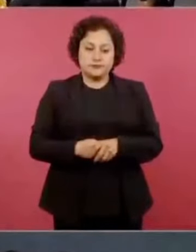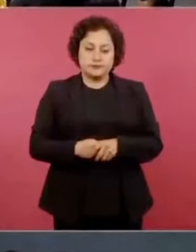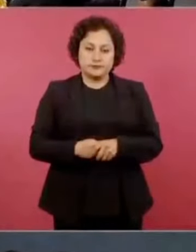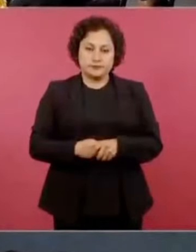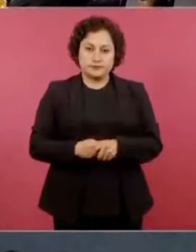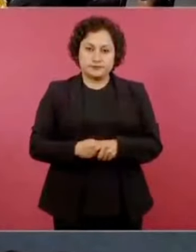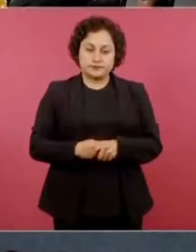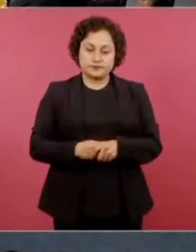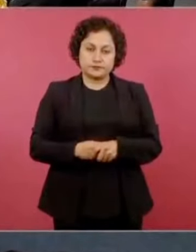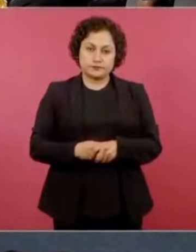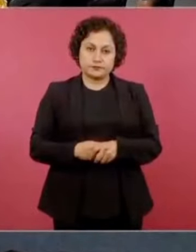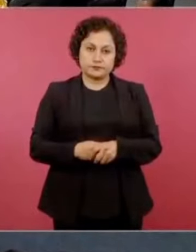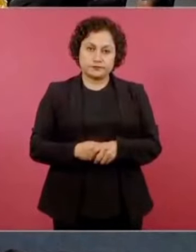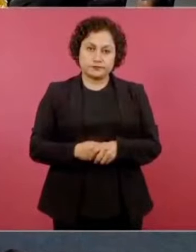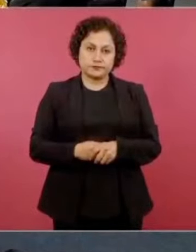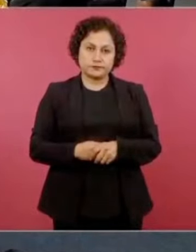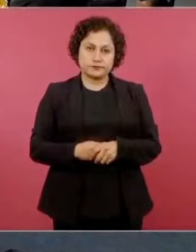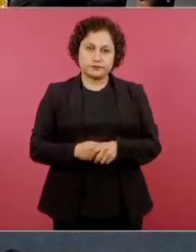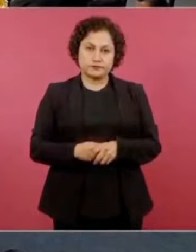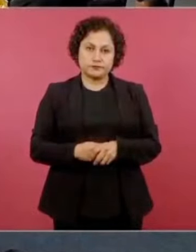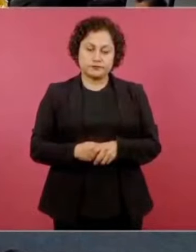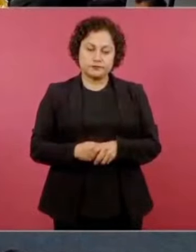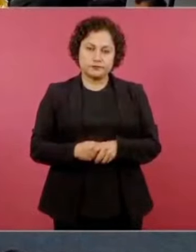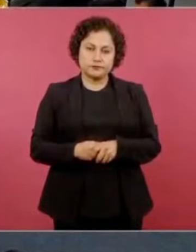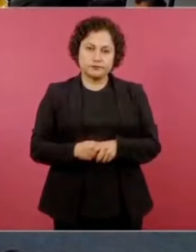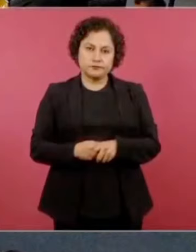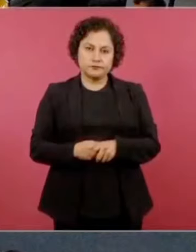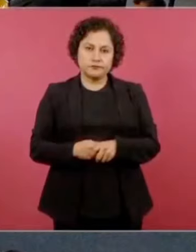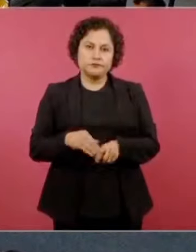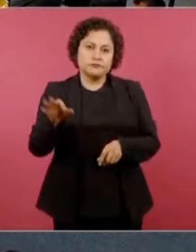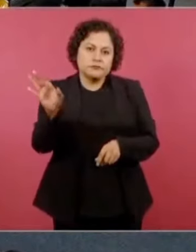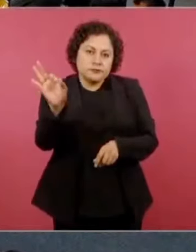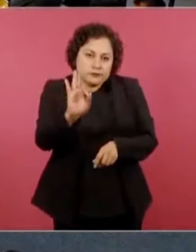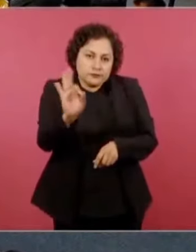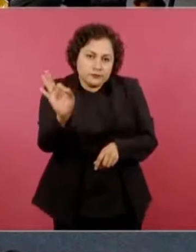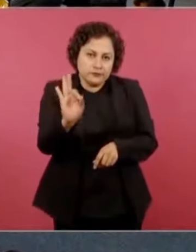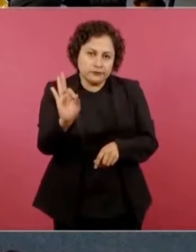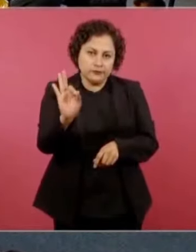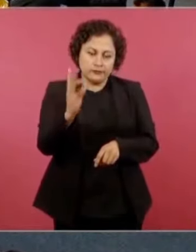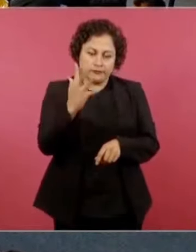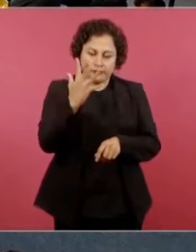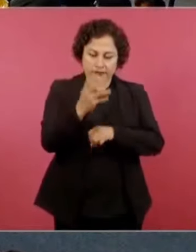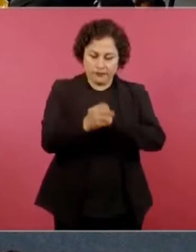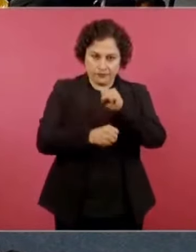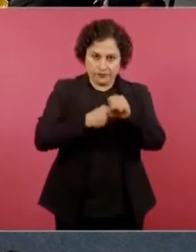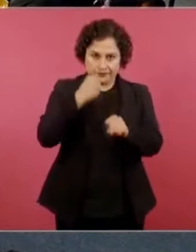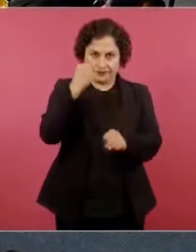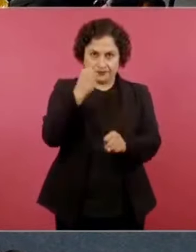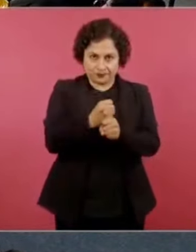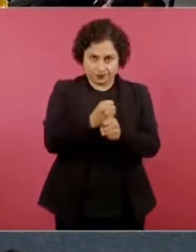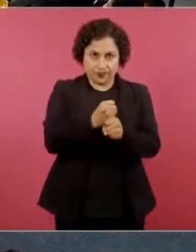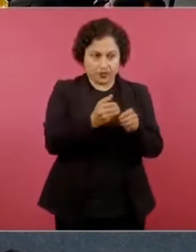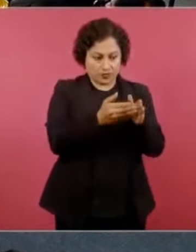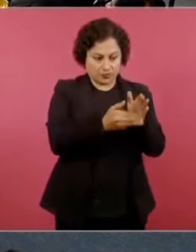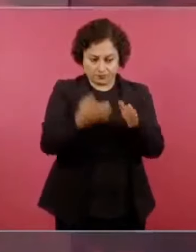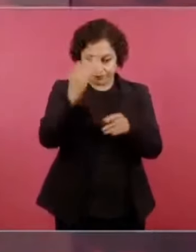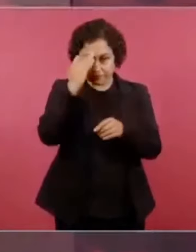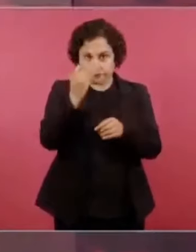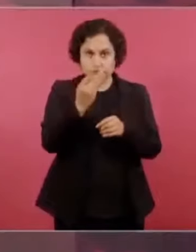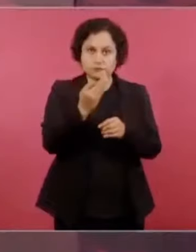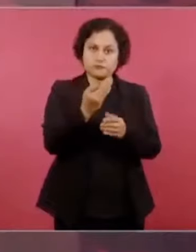puede ser que lo extraído en cinco años de oro y plata en México